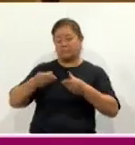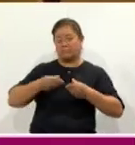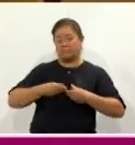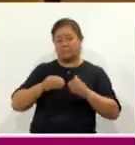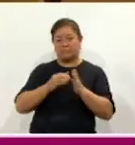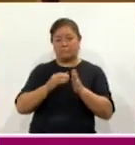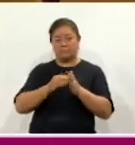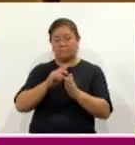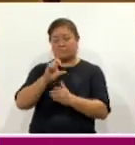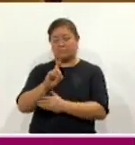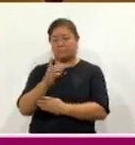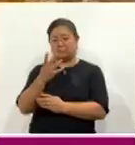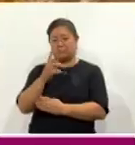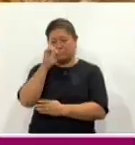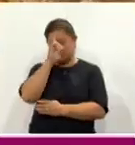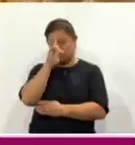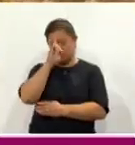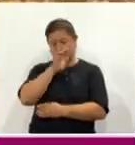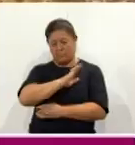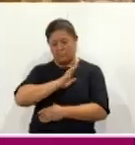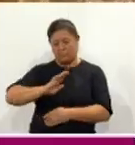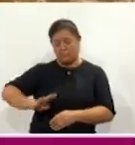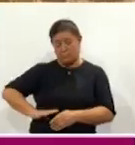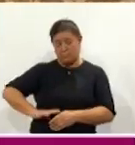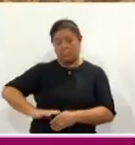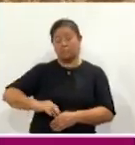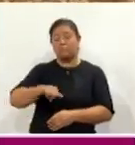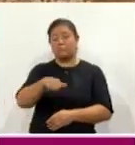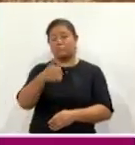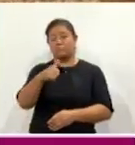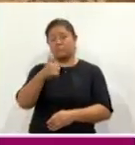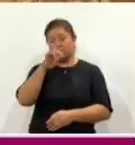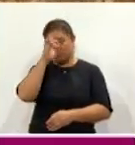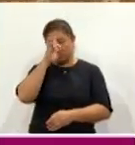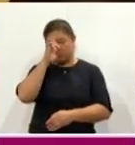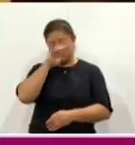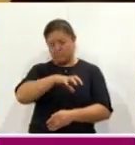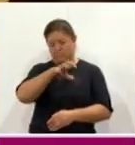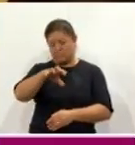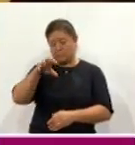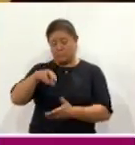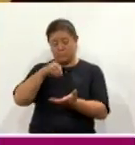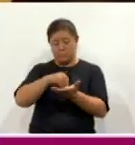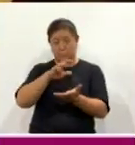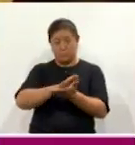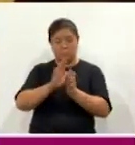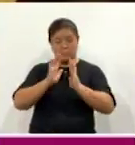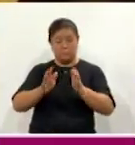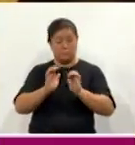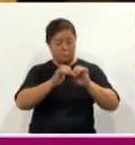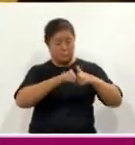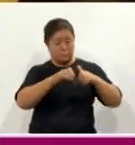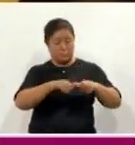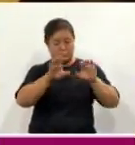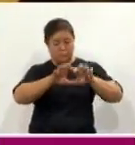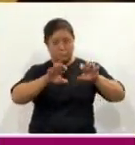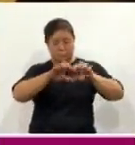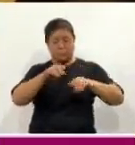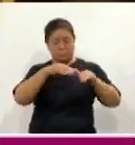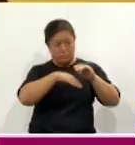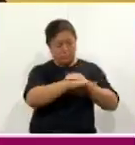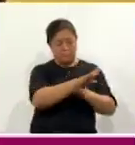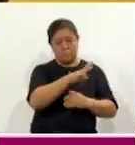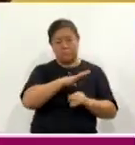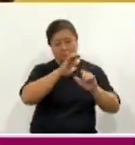electorales de 34 consejos municipales y 11 consejos distritales ya computados, los cuales fueron ingresados a la bodega electoral para su